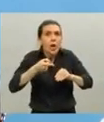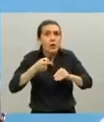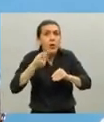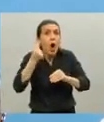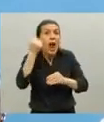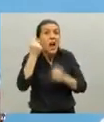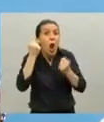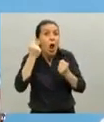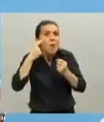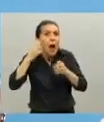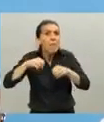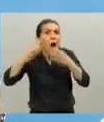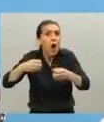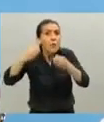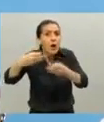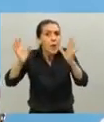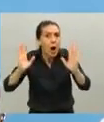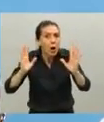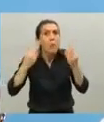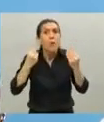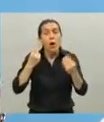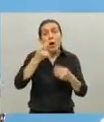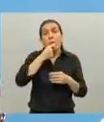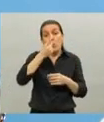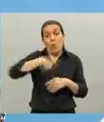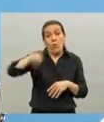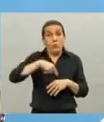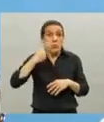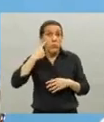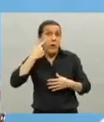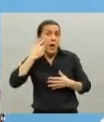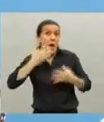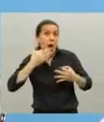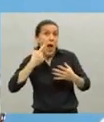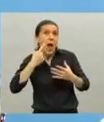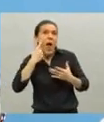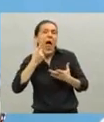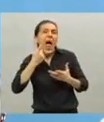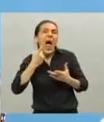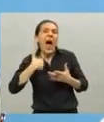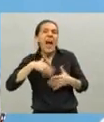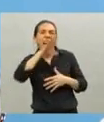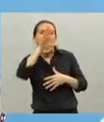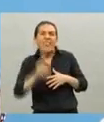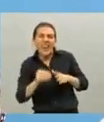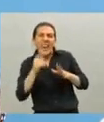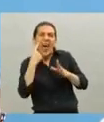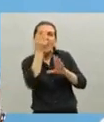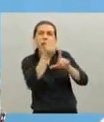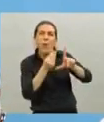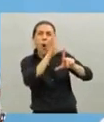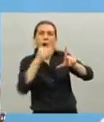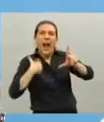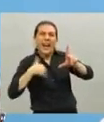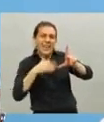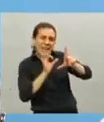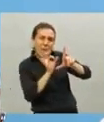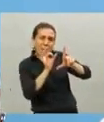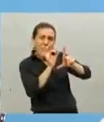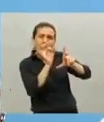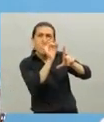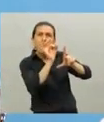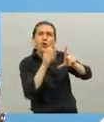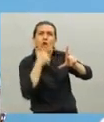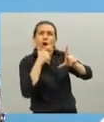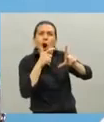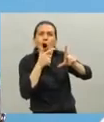Porque lo vamos a ver, cuando uno mira a la Argentina, solamente ve muy poquitos puntos rojos y prácticamente todo el